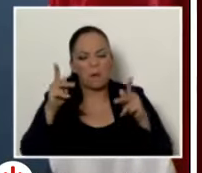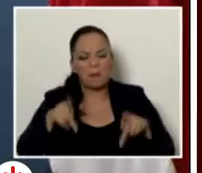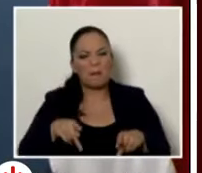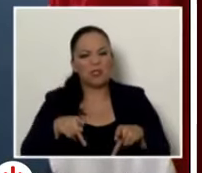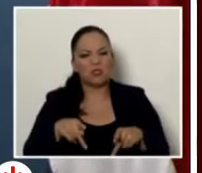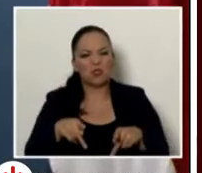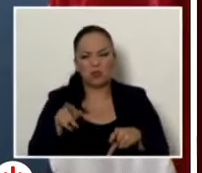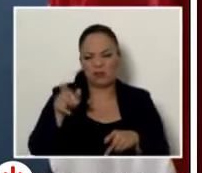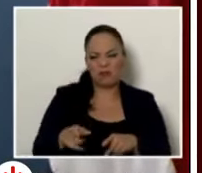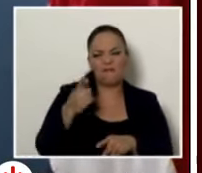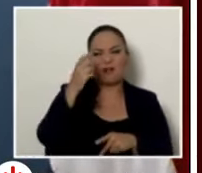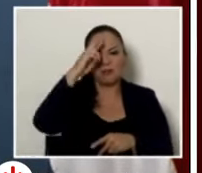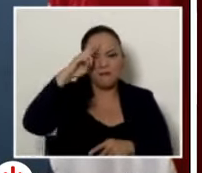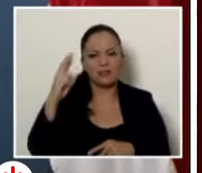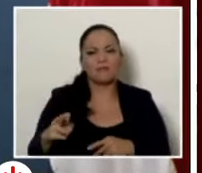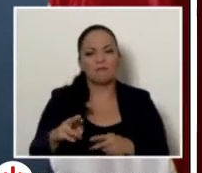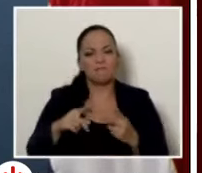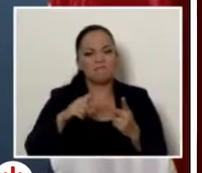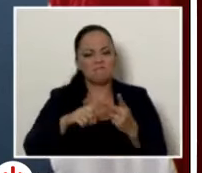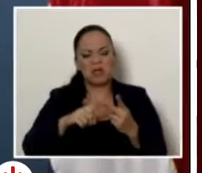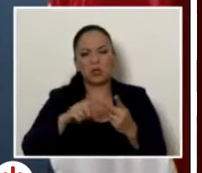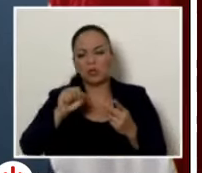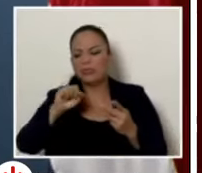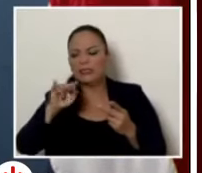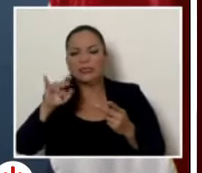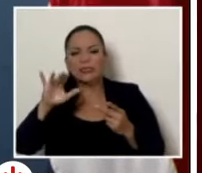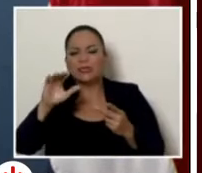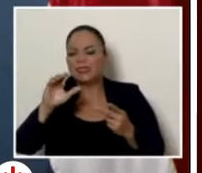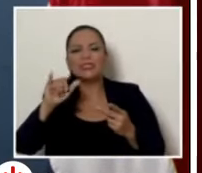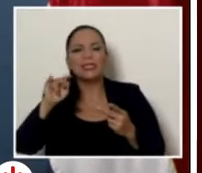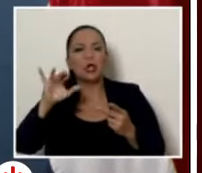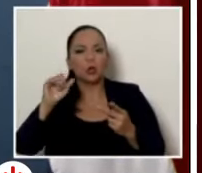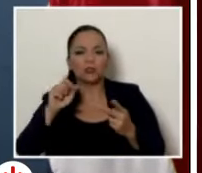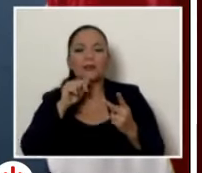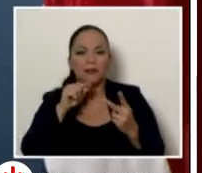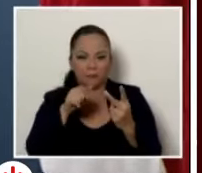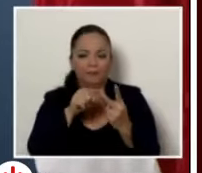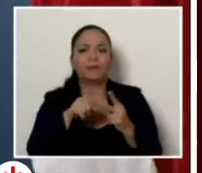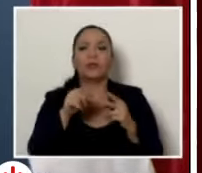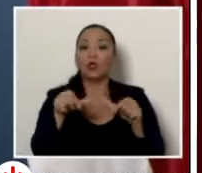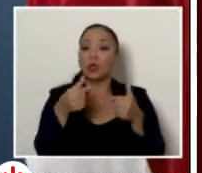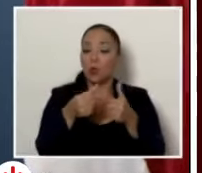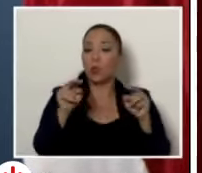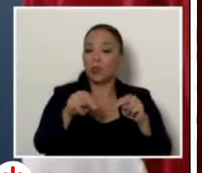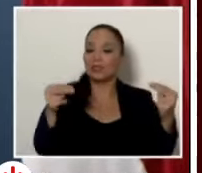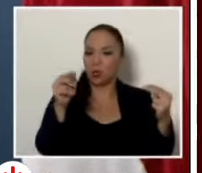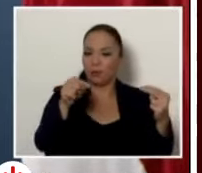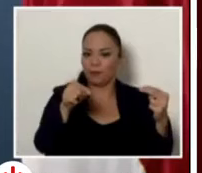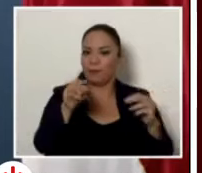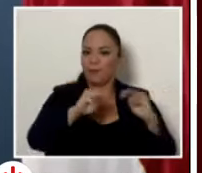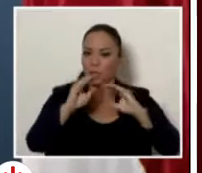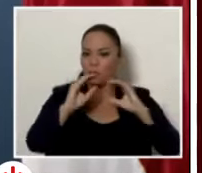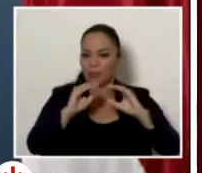respeto de este medio es tan grande me refiero al grupo la nación que el ministro